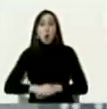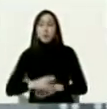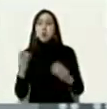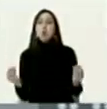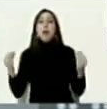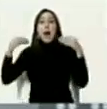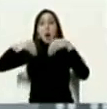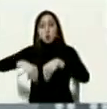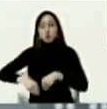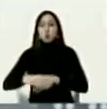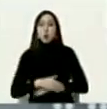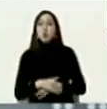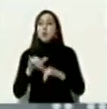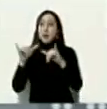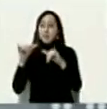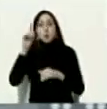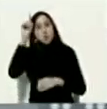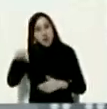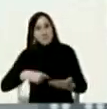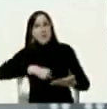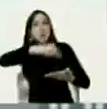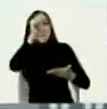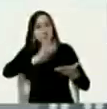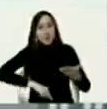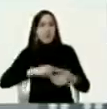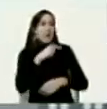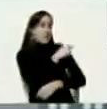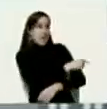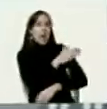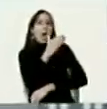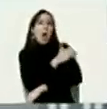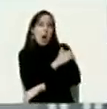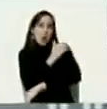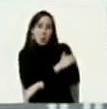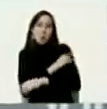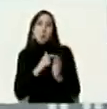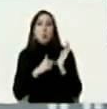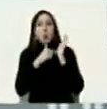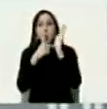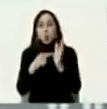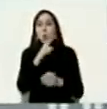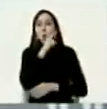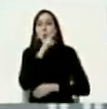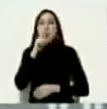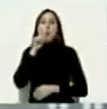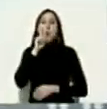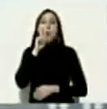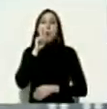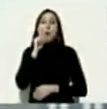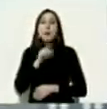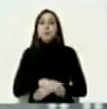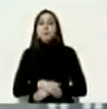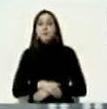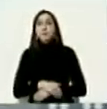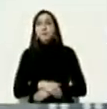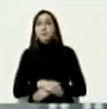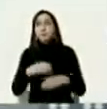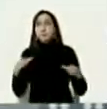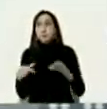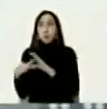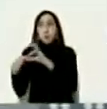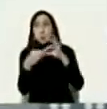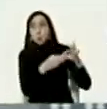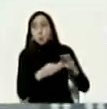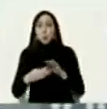de ese sector de la oposición llamada por ellos mismos plataforma unitaria de